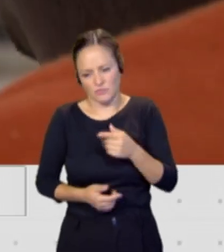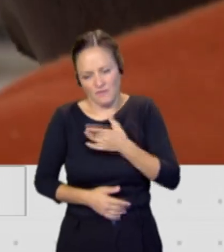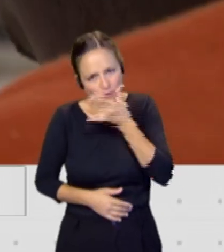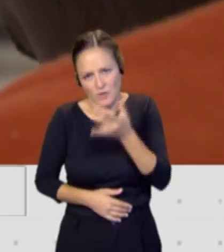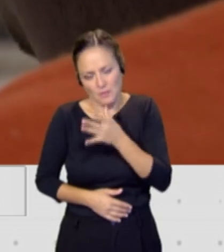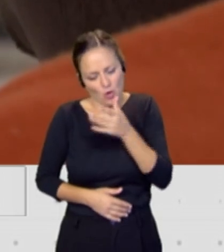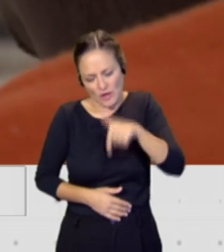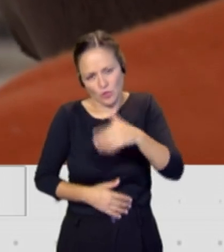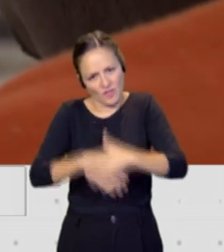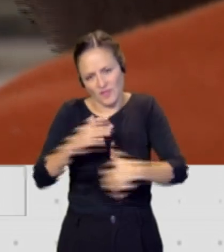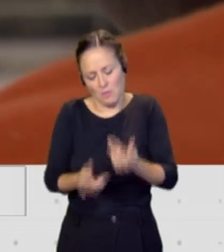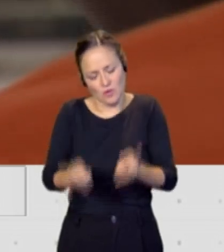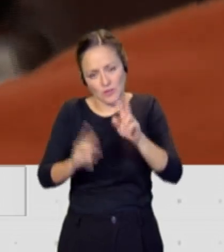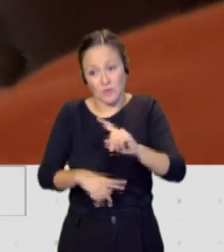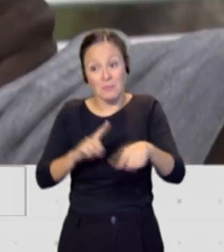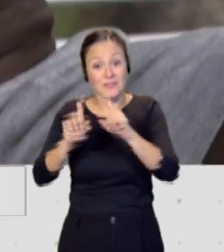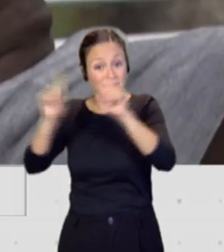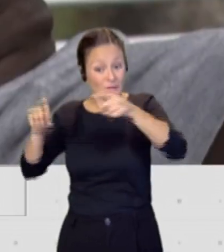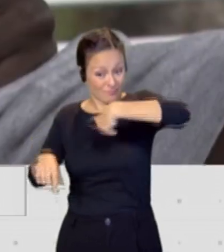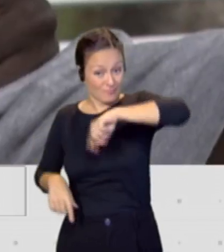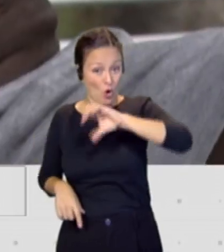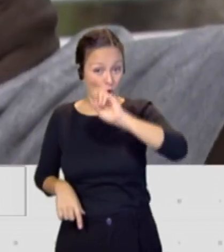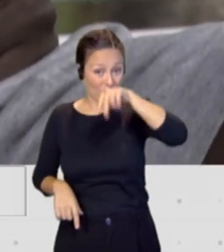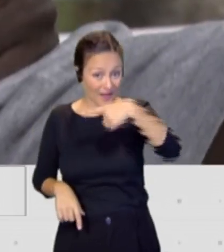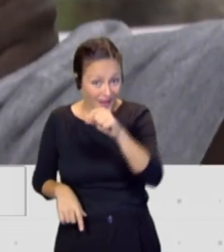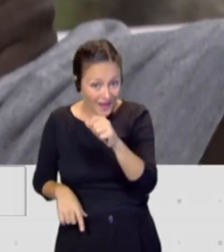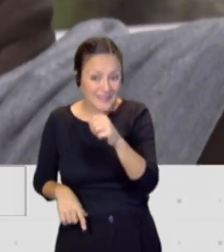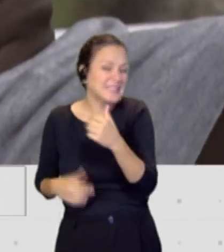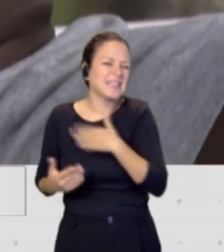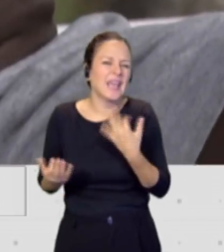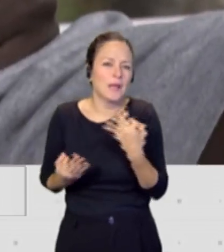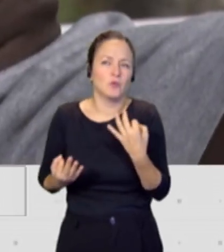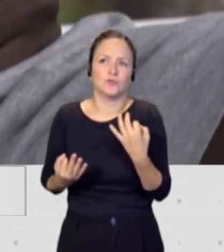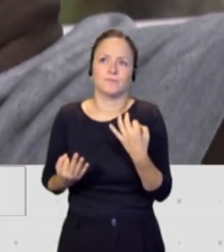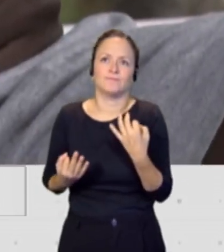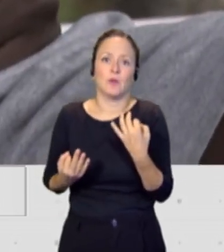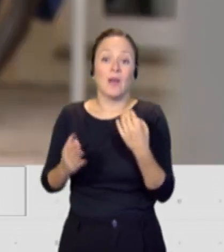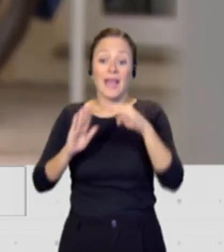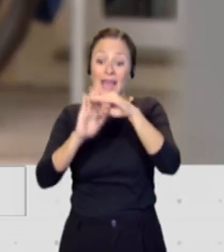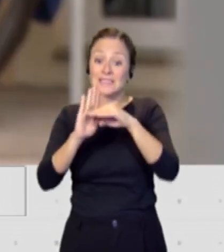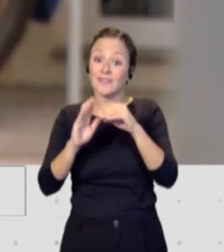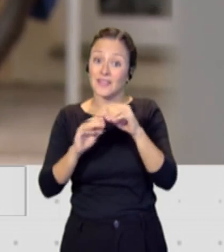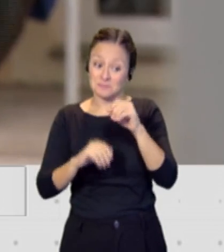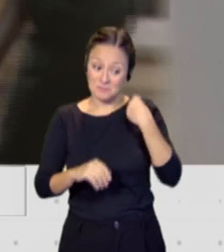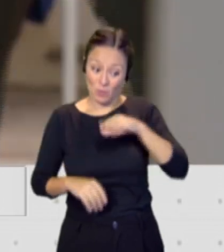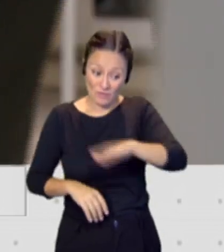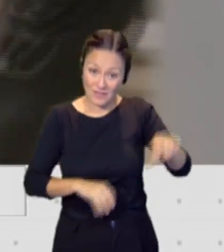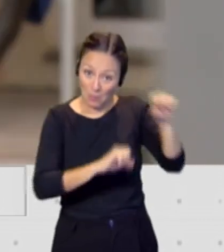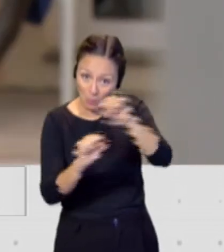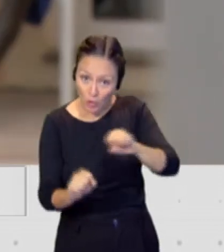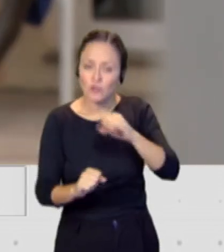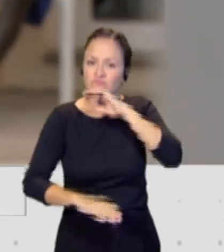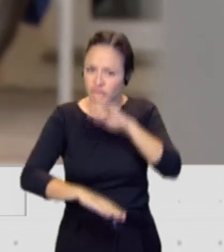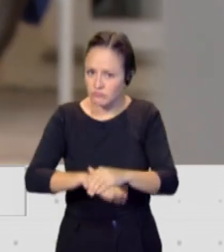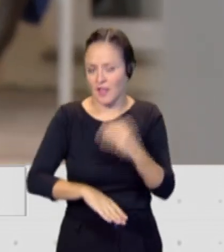lo que las organizaciones sociales queremos es que se cumplan esos estándares de protección de la infancia y se cumplan de forma